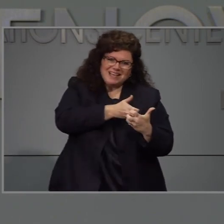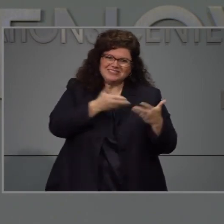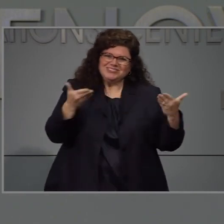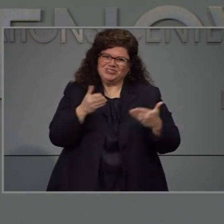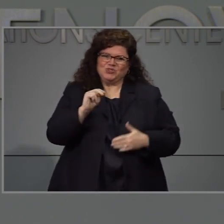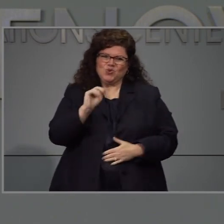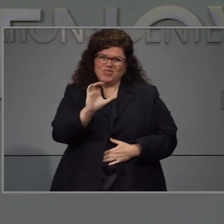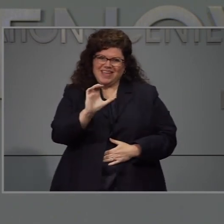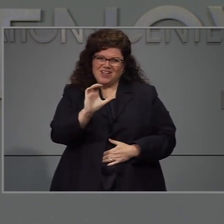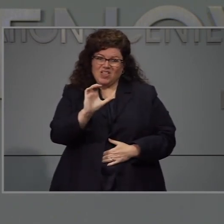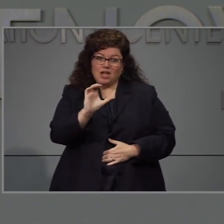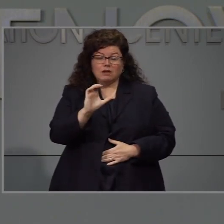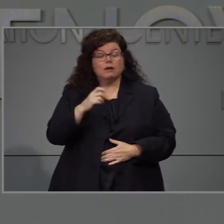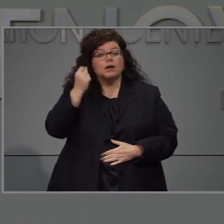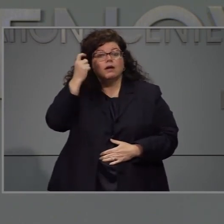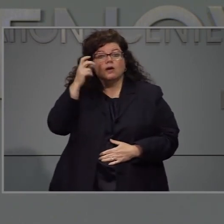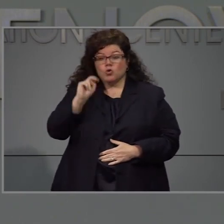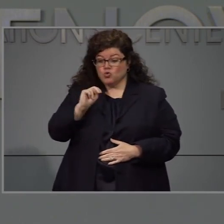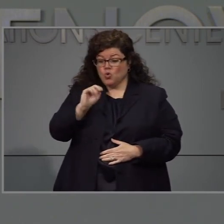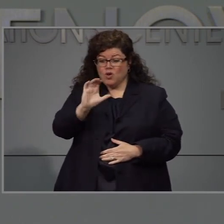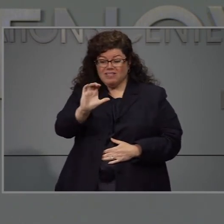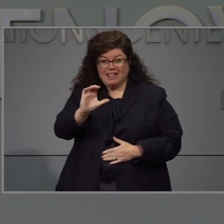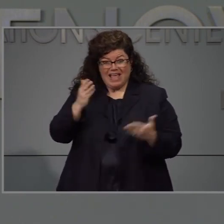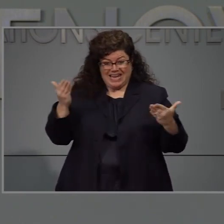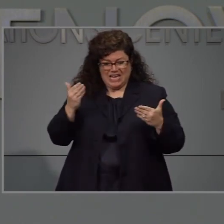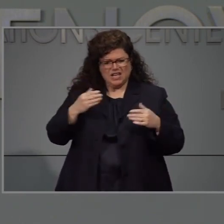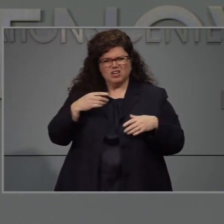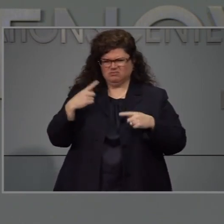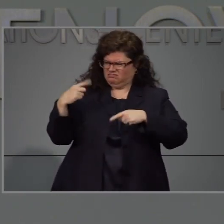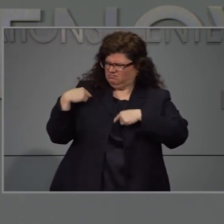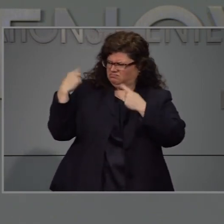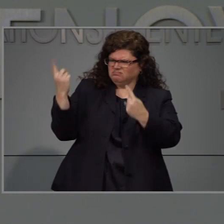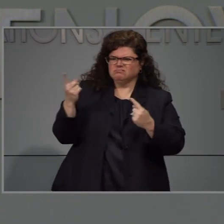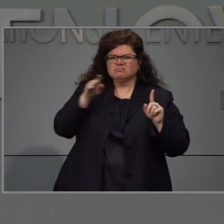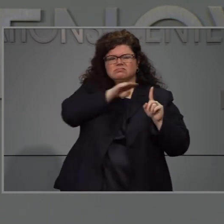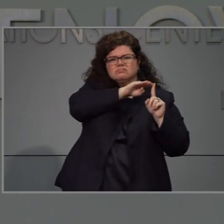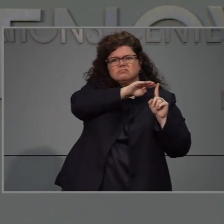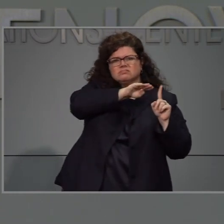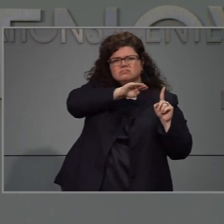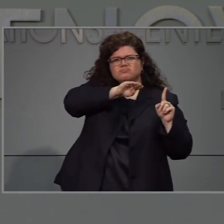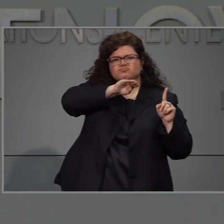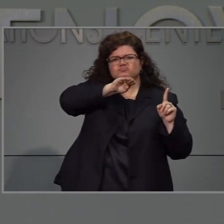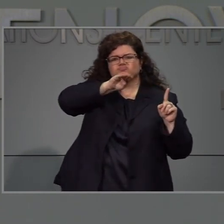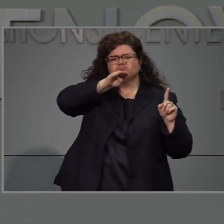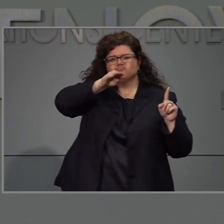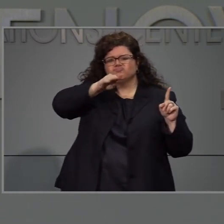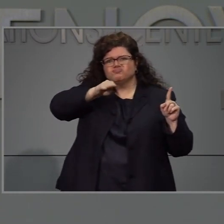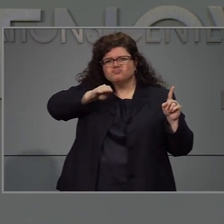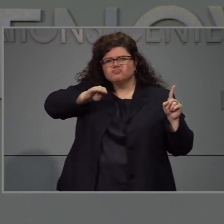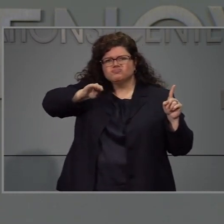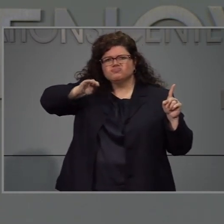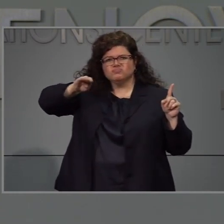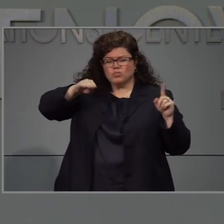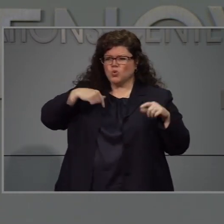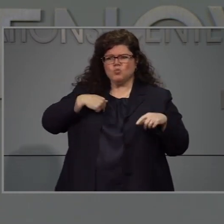sabe que realmente nunca tuvimos un alza, un pico de número de casos. Si no tenemos ese pico, es por lo tanto que no